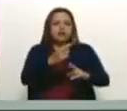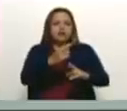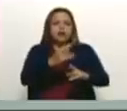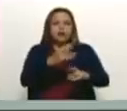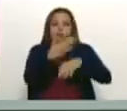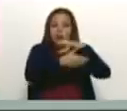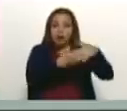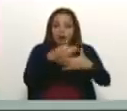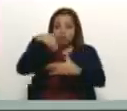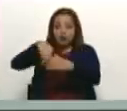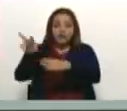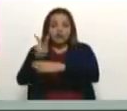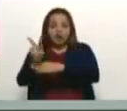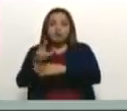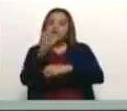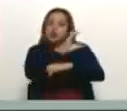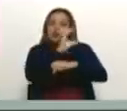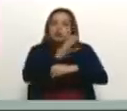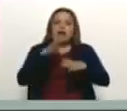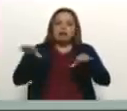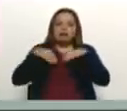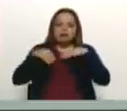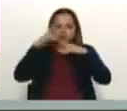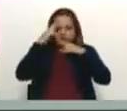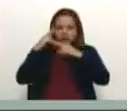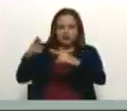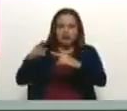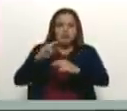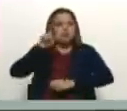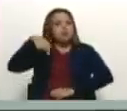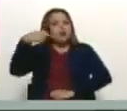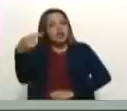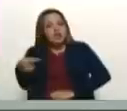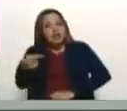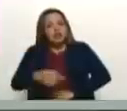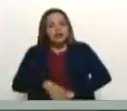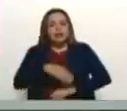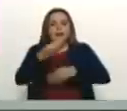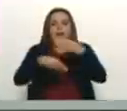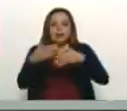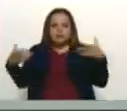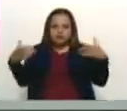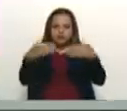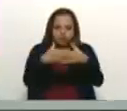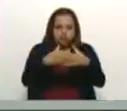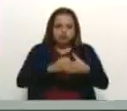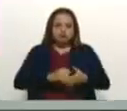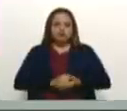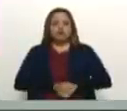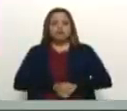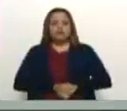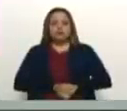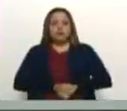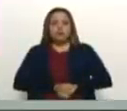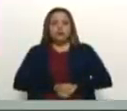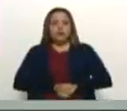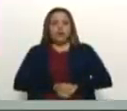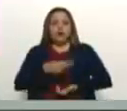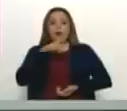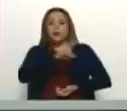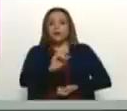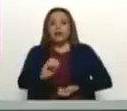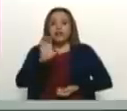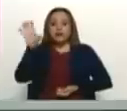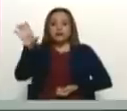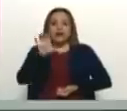Y en ese marco, mañana entonces se va a dar esta conferencia. Con 20 países